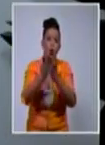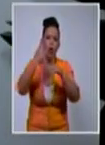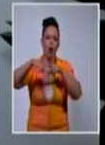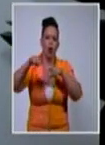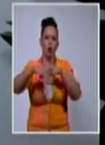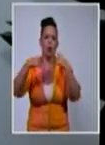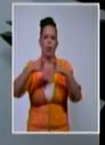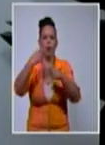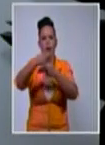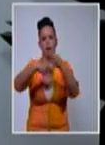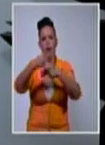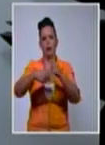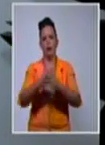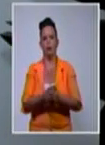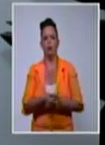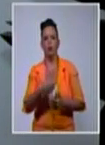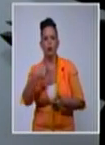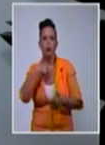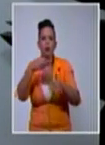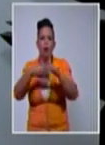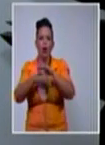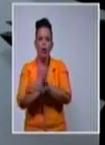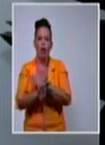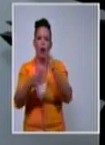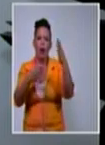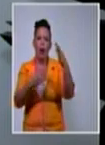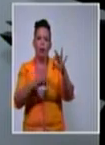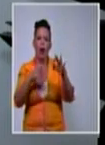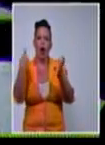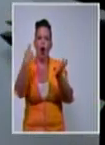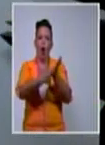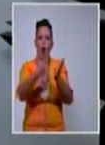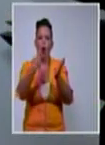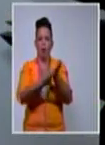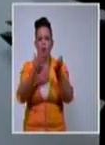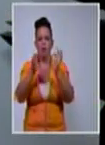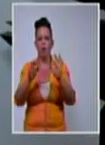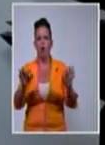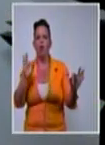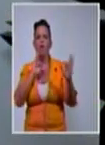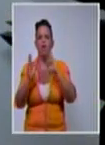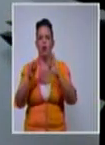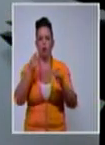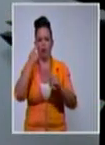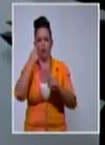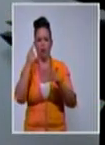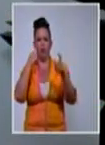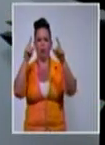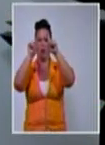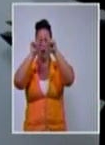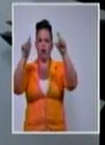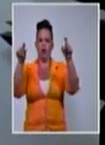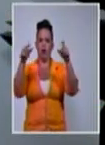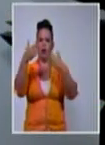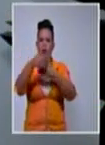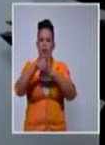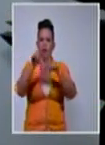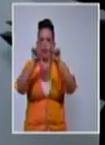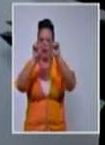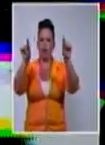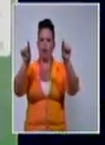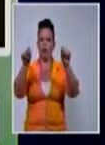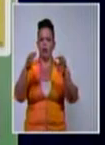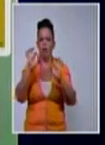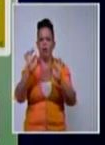cosa en los grupos de compraventa rebólico en Facebook y vi que estaba un enlace a un grupo de Telegram que se llamaba Esto no lo para